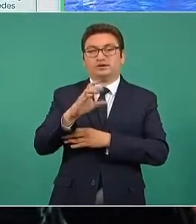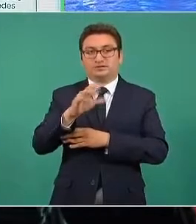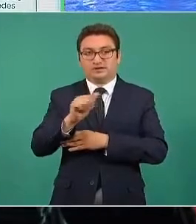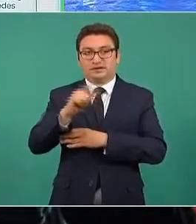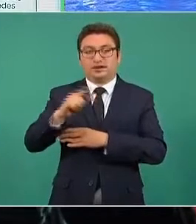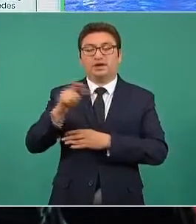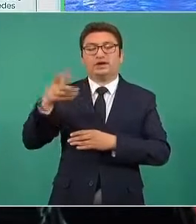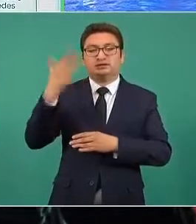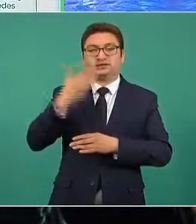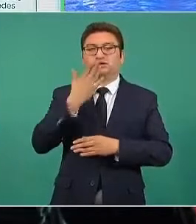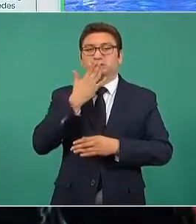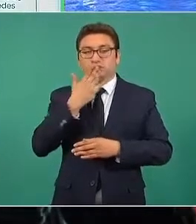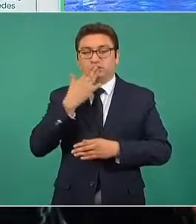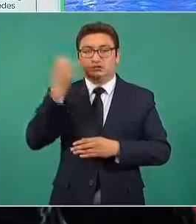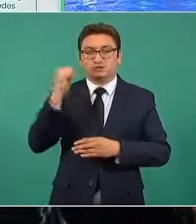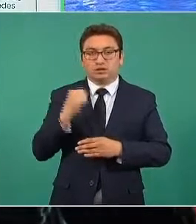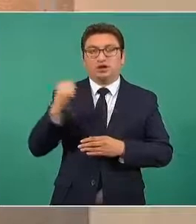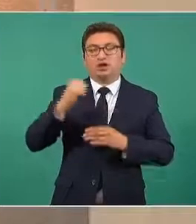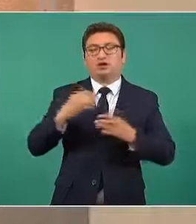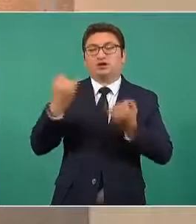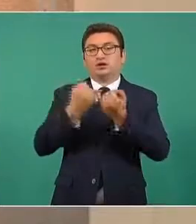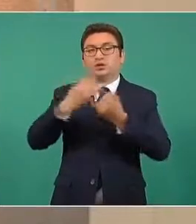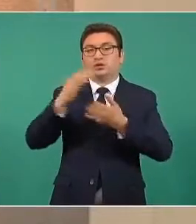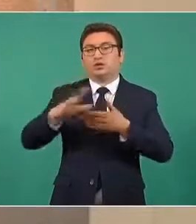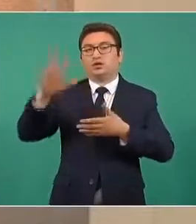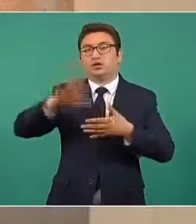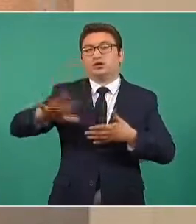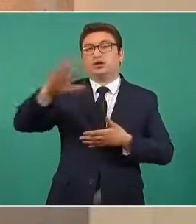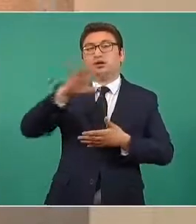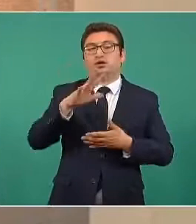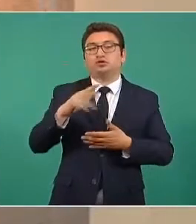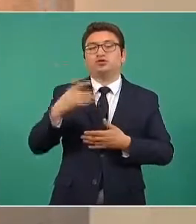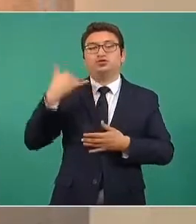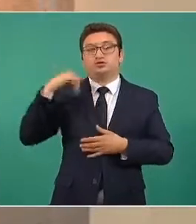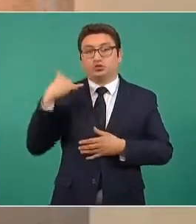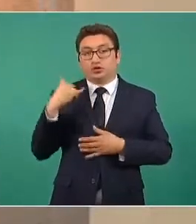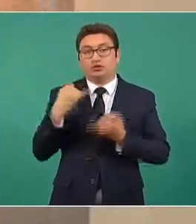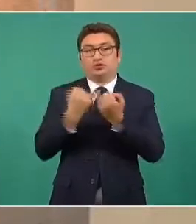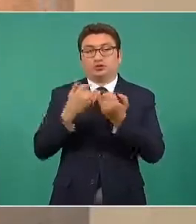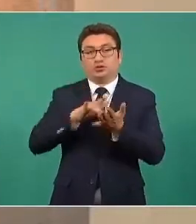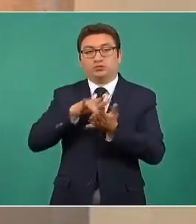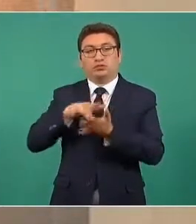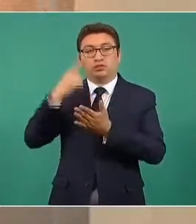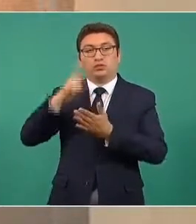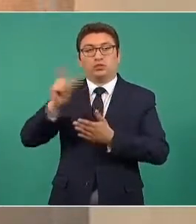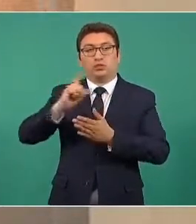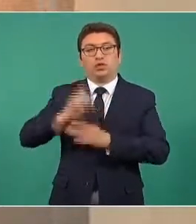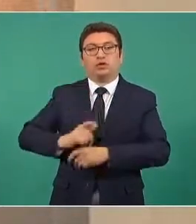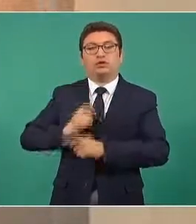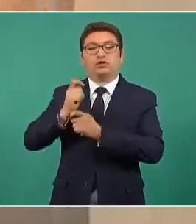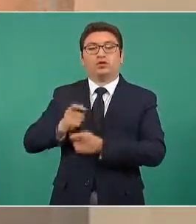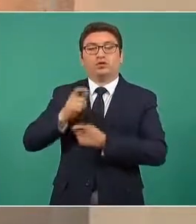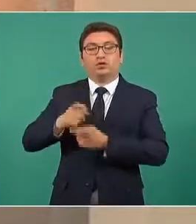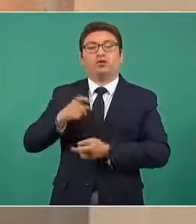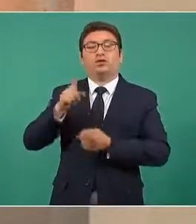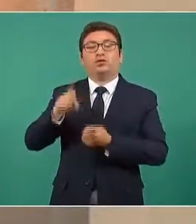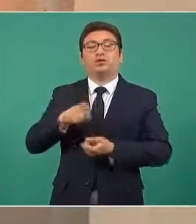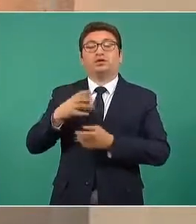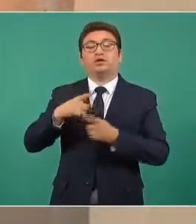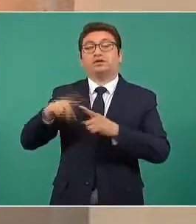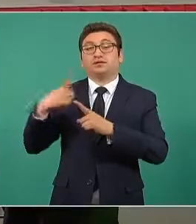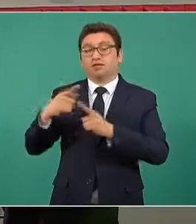Sinaloa, en el Alto Golfo de California, en Yucatán también para la cuestión de la pesca y en Huachinango también es